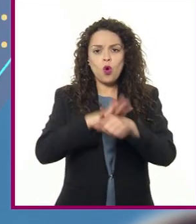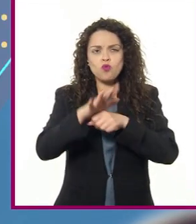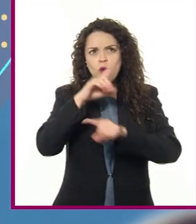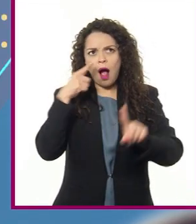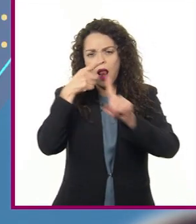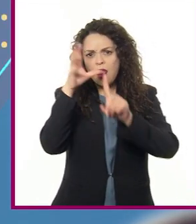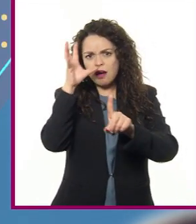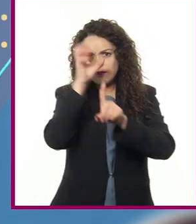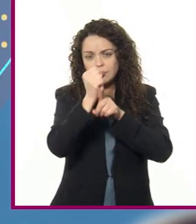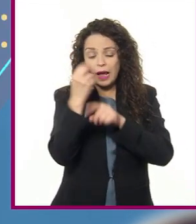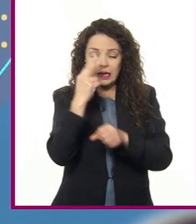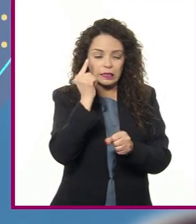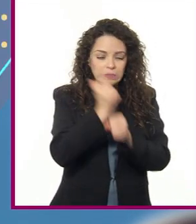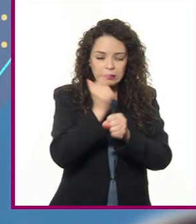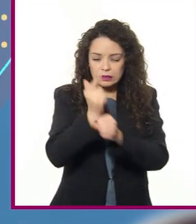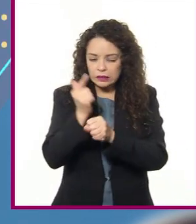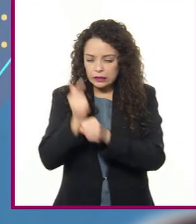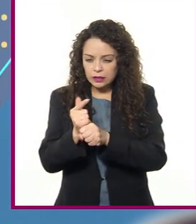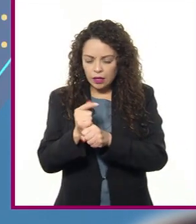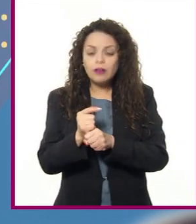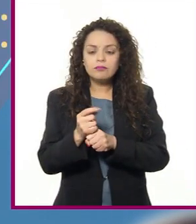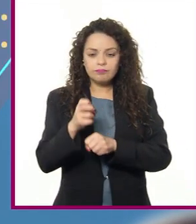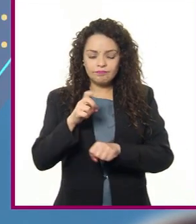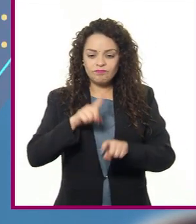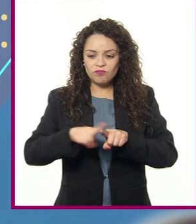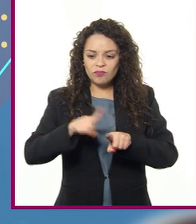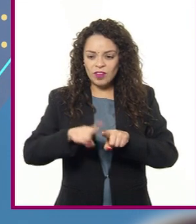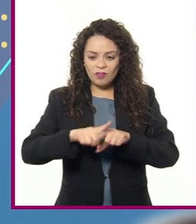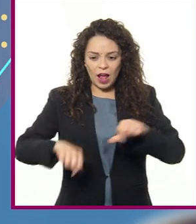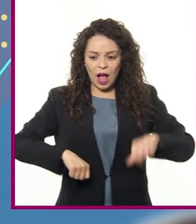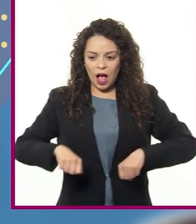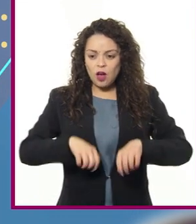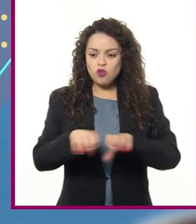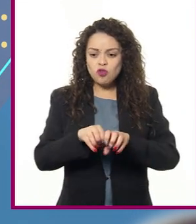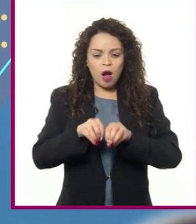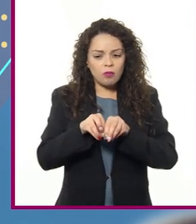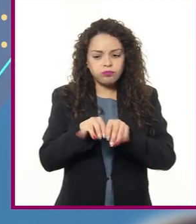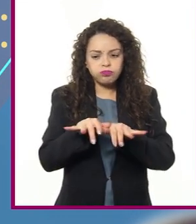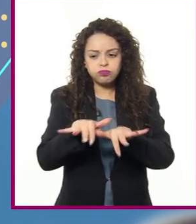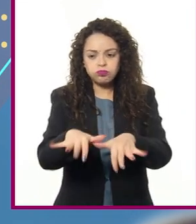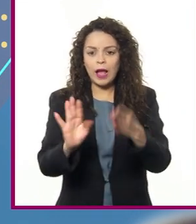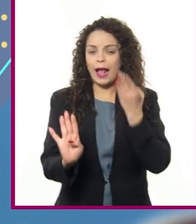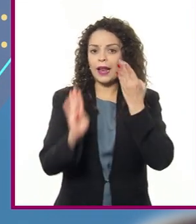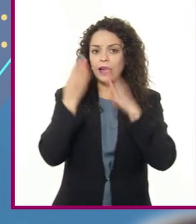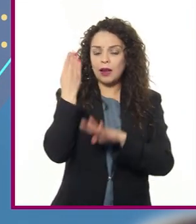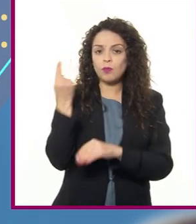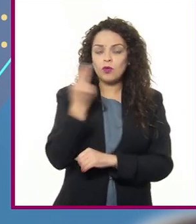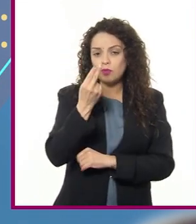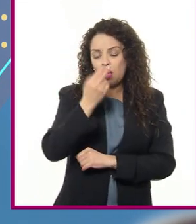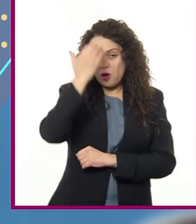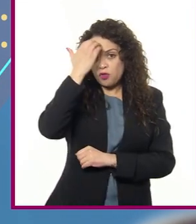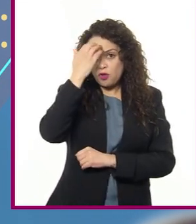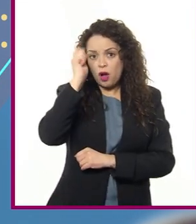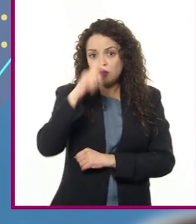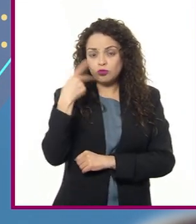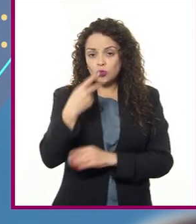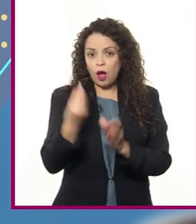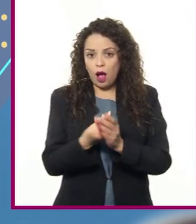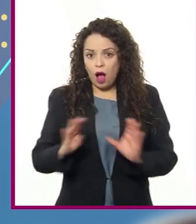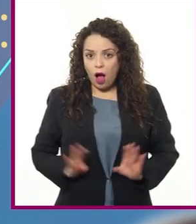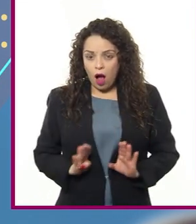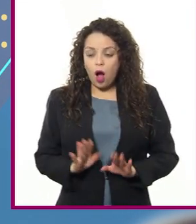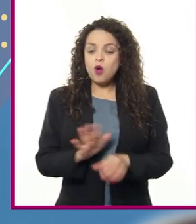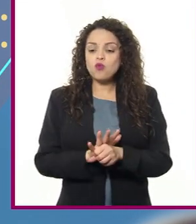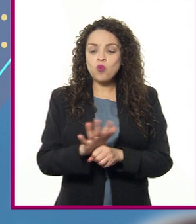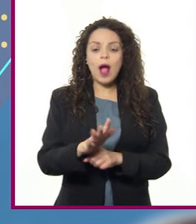identificar la distribución de estas actividades a nivel mundial, estudiando su clasificación según el tipo de producto,